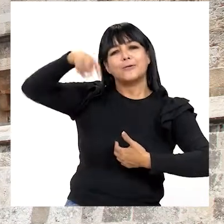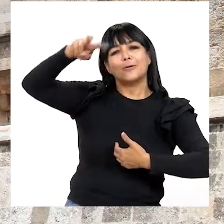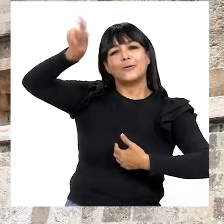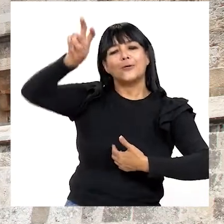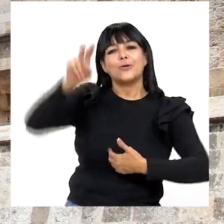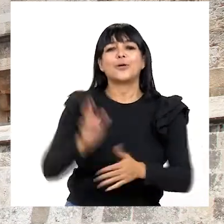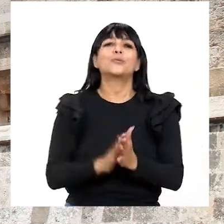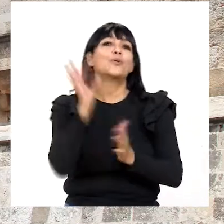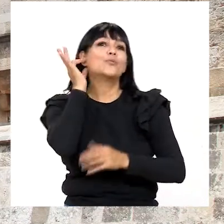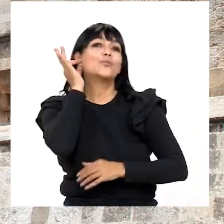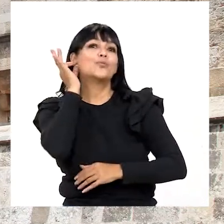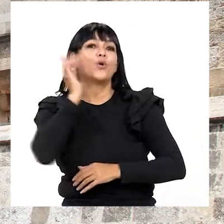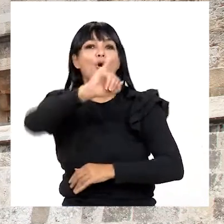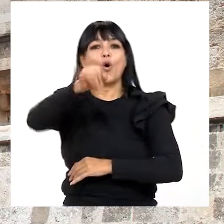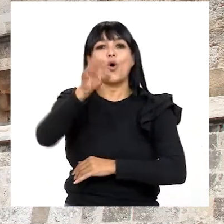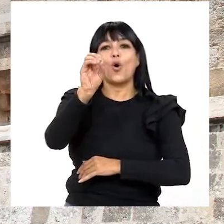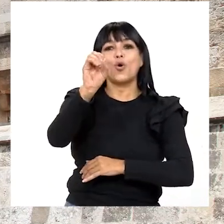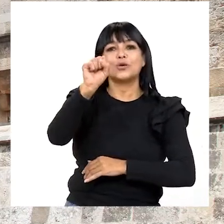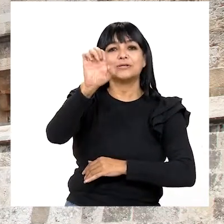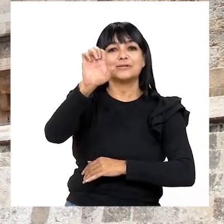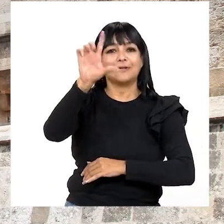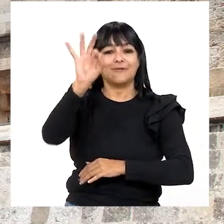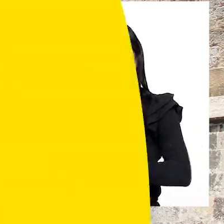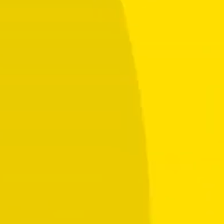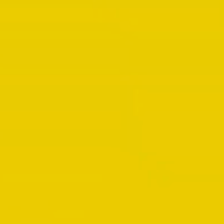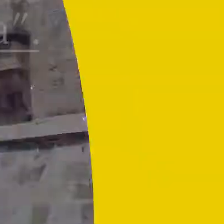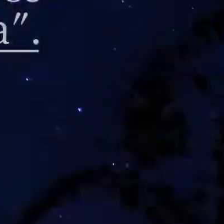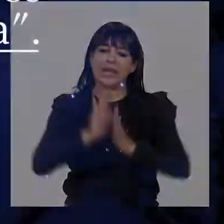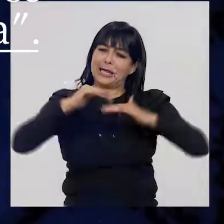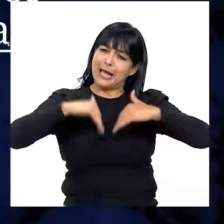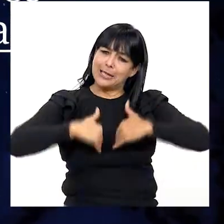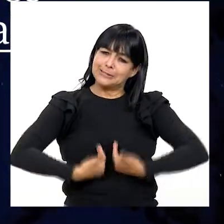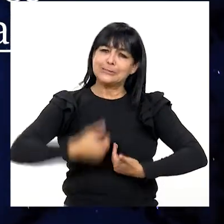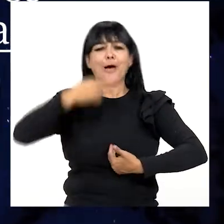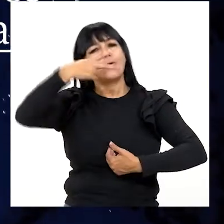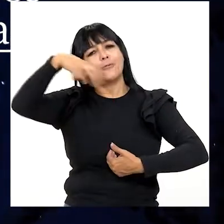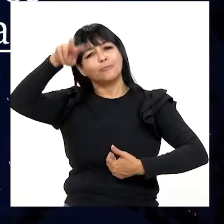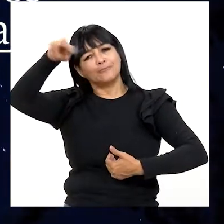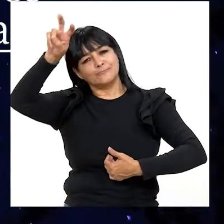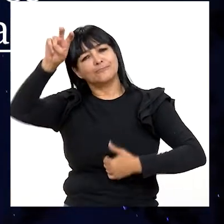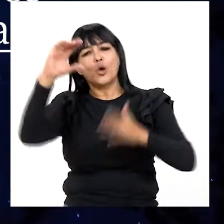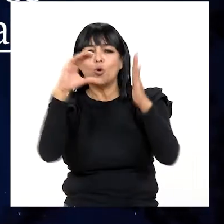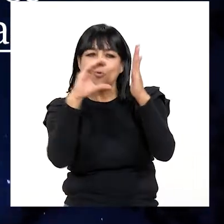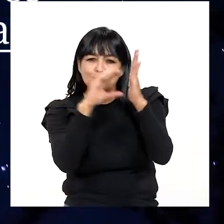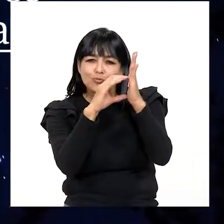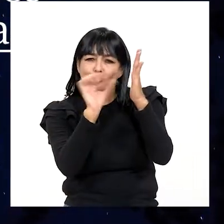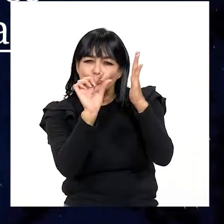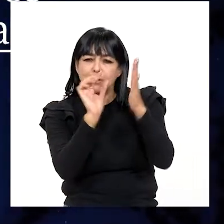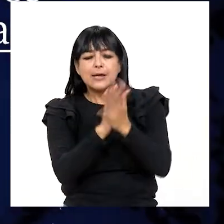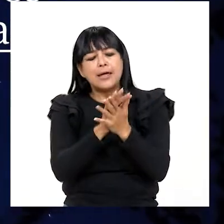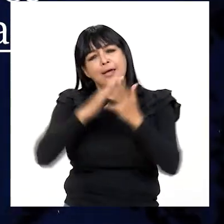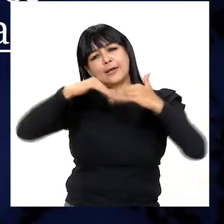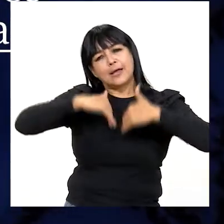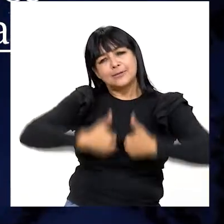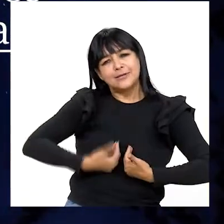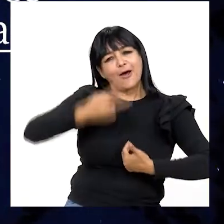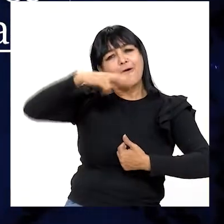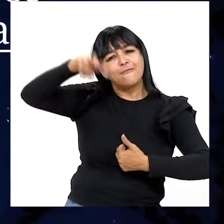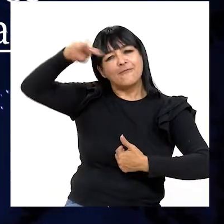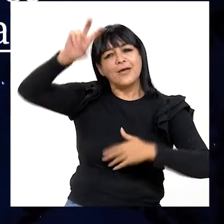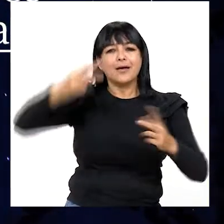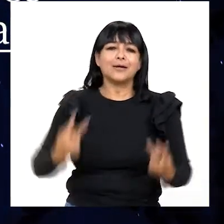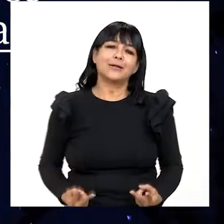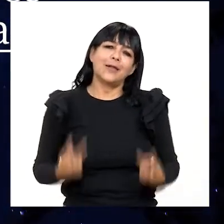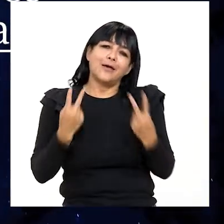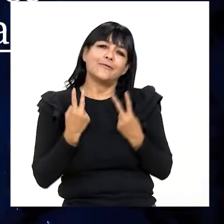viaje De la poeta hondureña Josefa Carrasco Cansado viaje Fragmento En el cansado